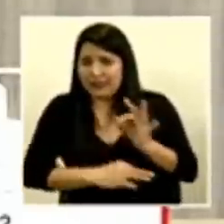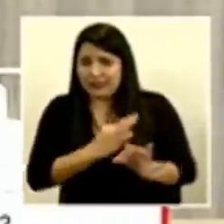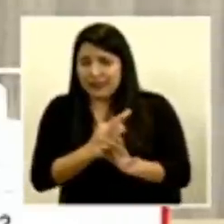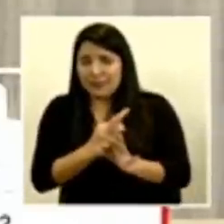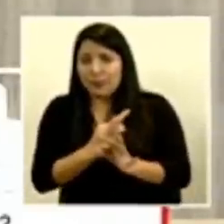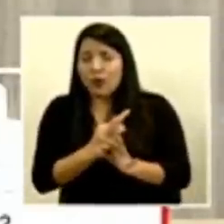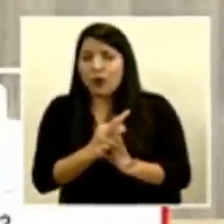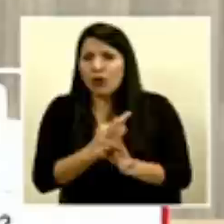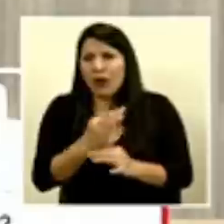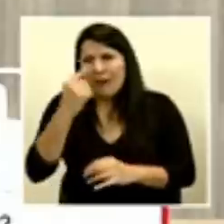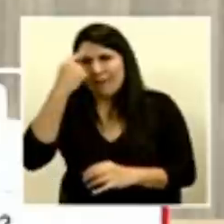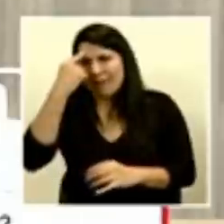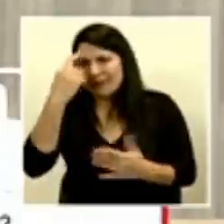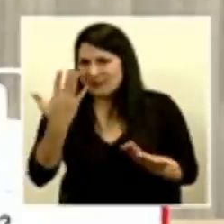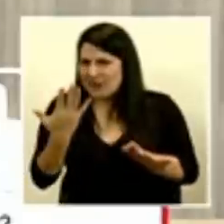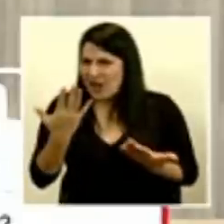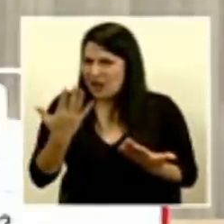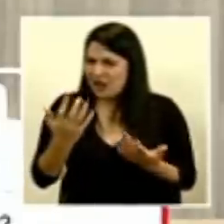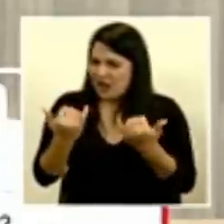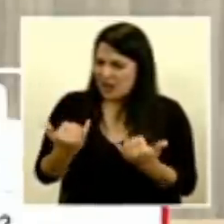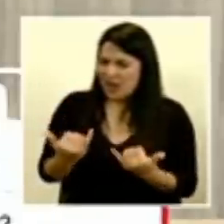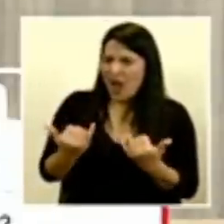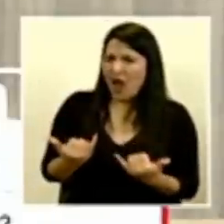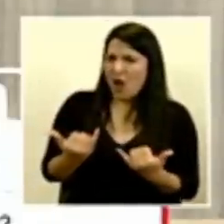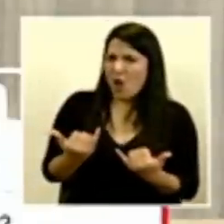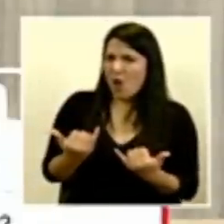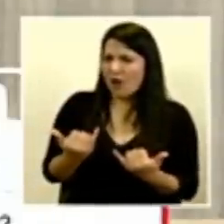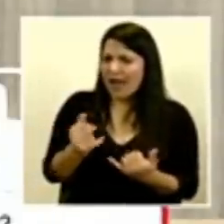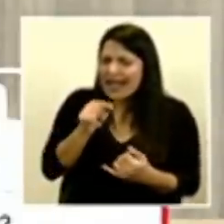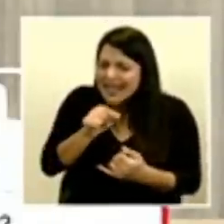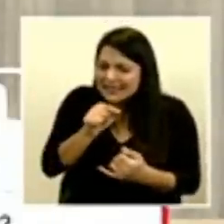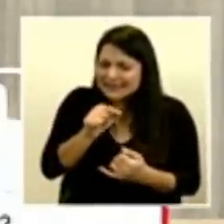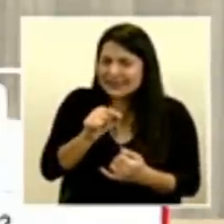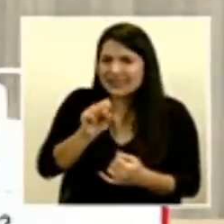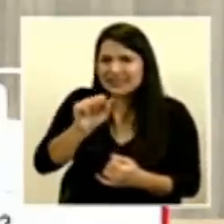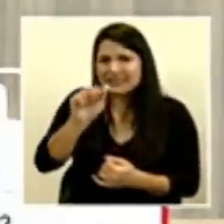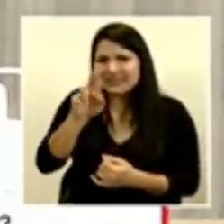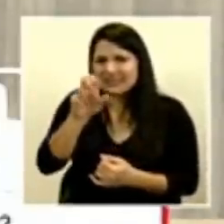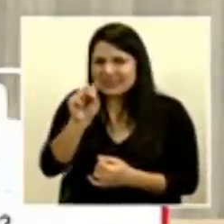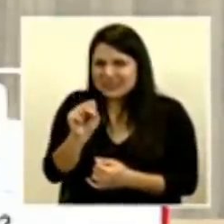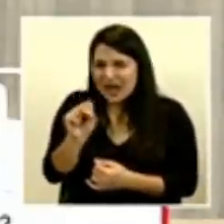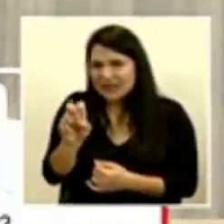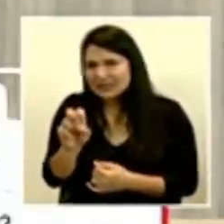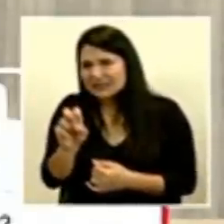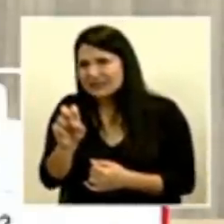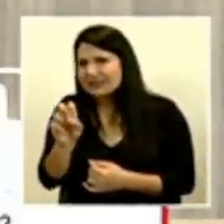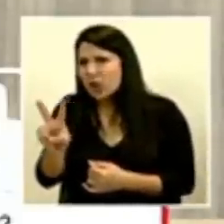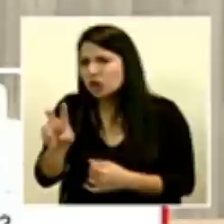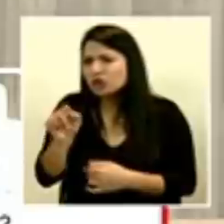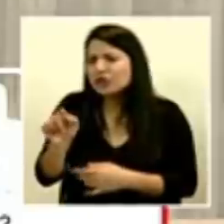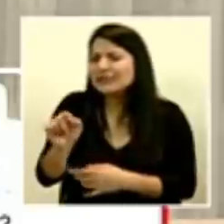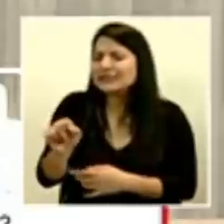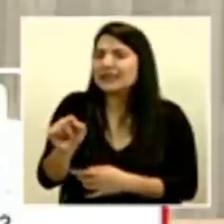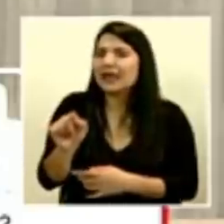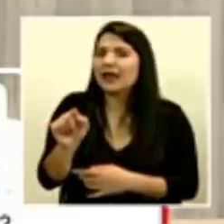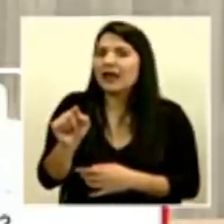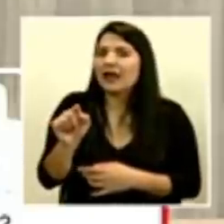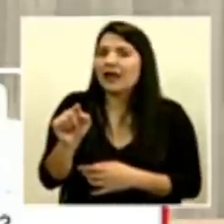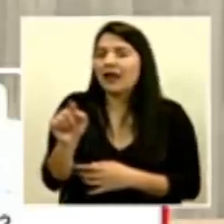vaya a tener un comportamiento que no logre la inmunidad en las personas. Como yo lo indicaba anteriormente, no es un virus que viene de otro planeta,